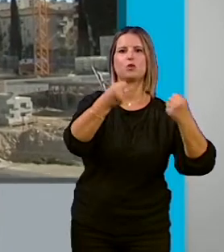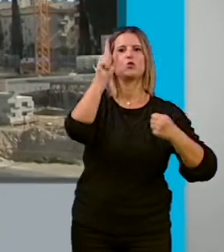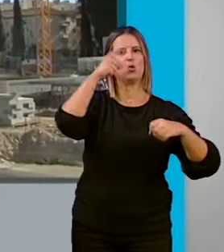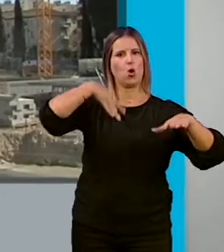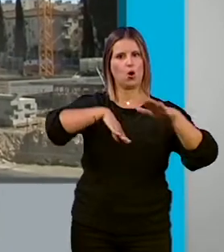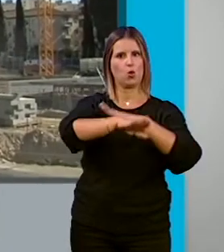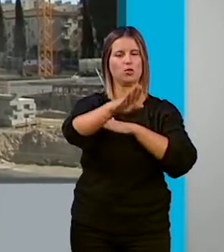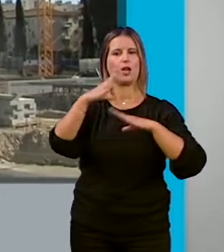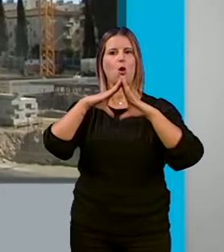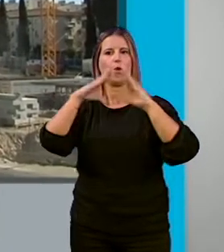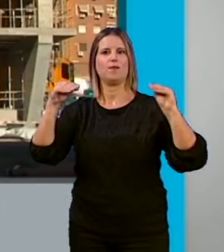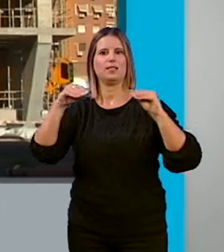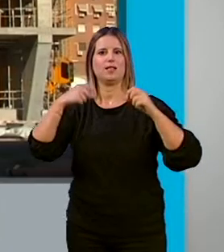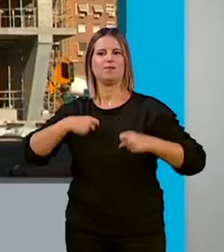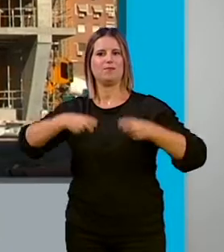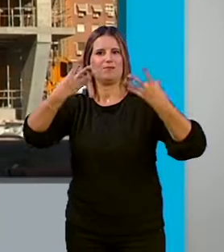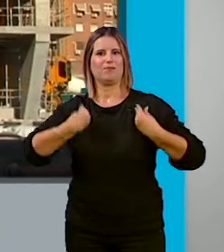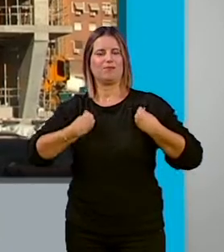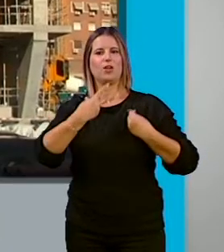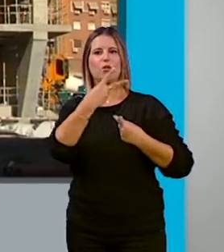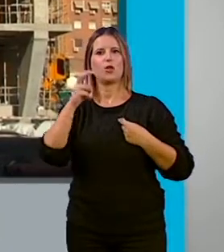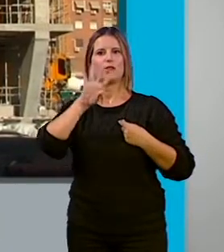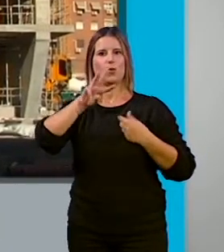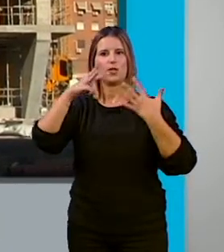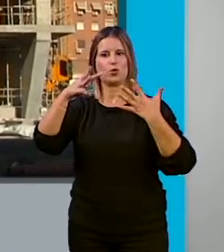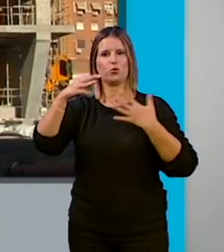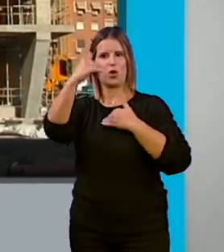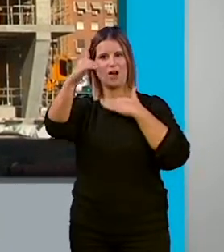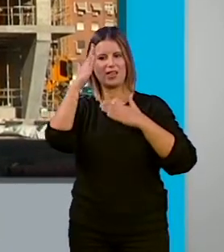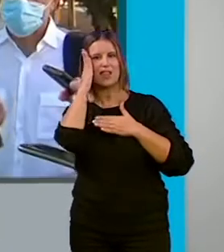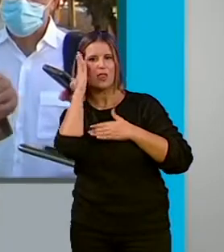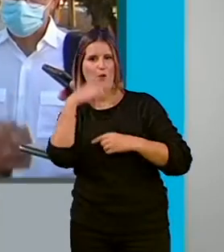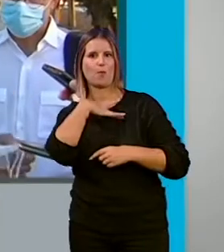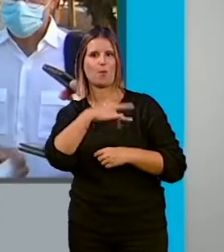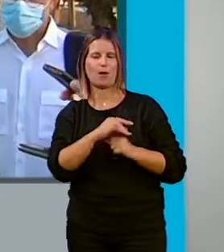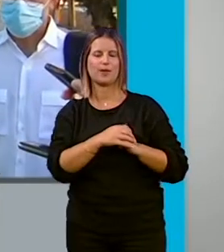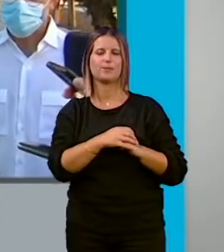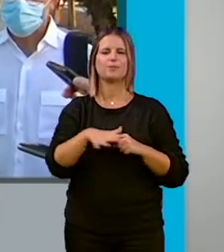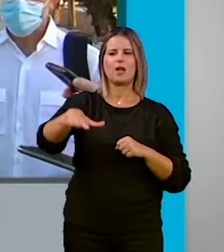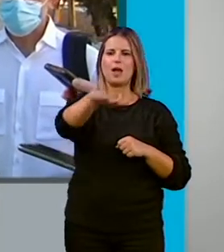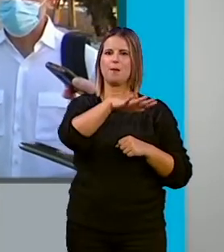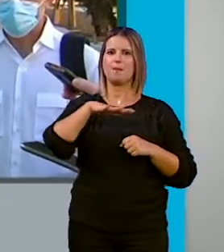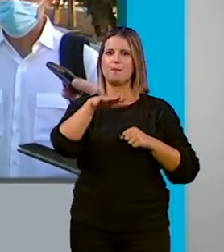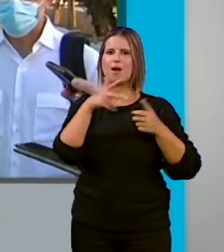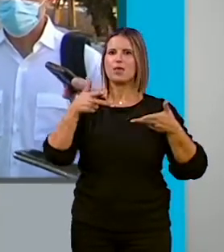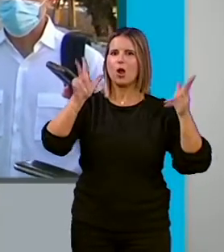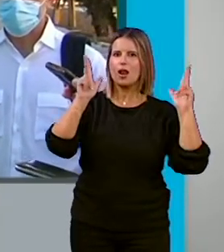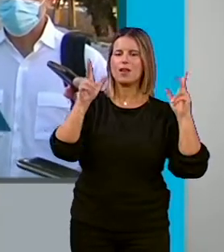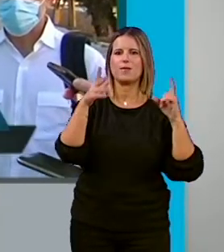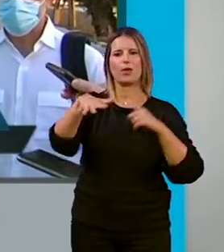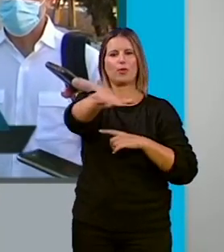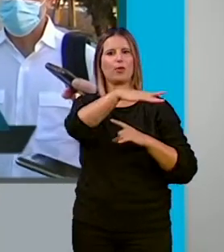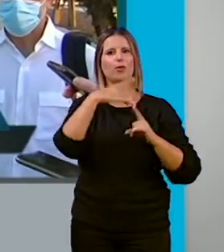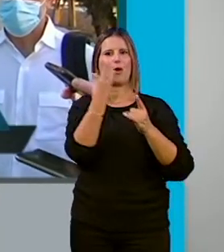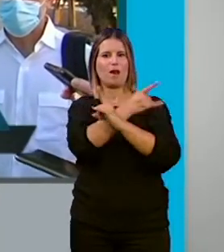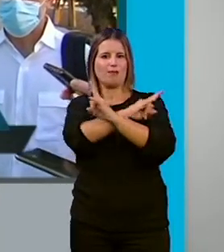residencia universitaria con 258 habitaciones. Hay una apuesta también por los espacios libres, por todas las zonas verdes, ya